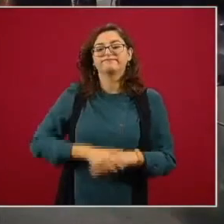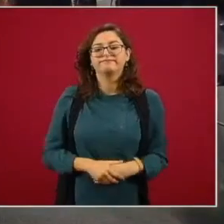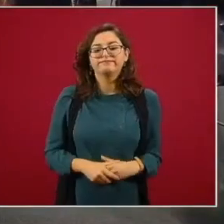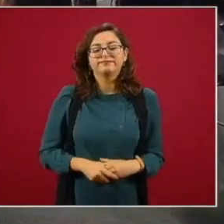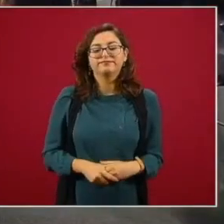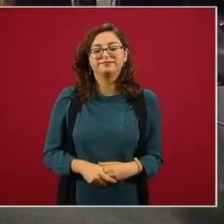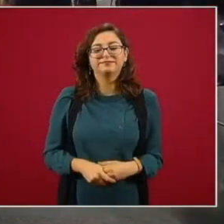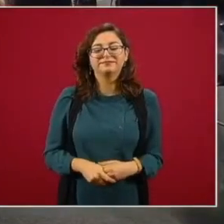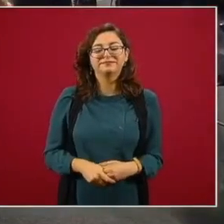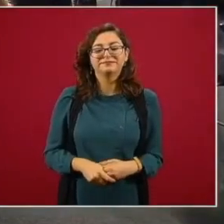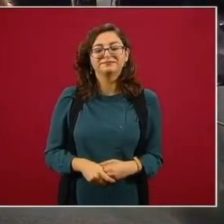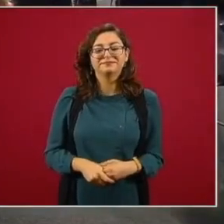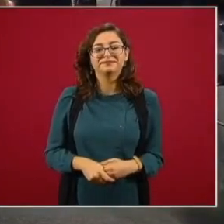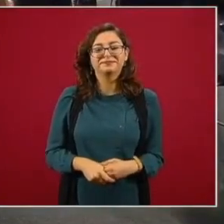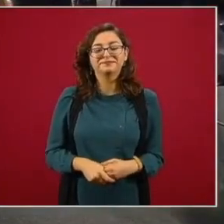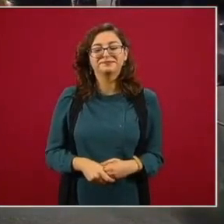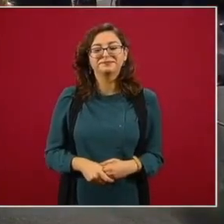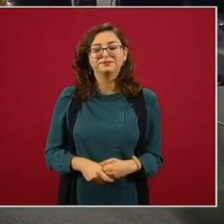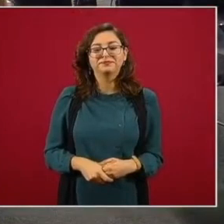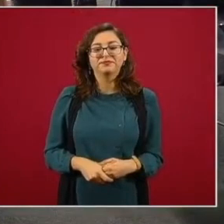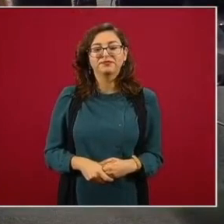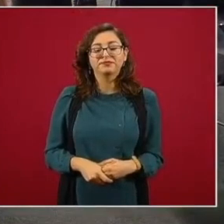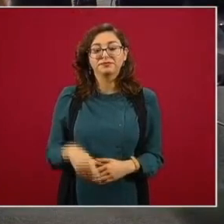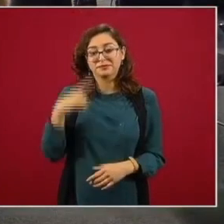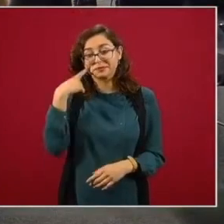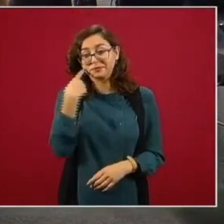estamos llegando